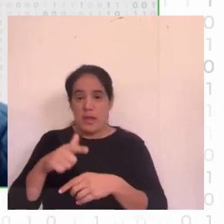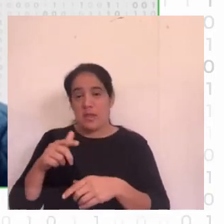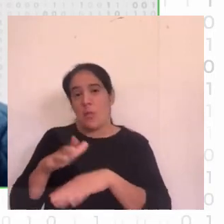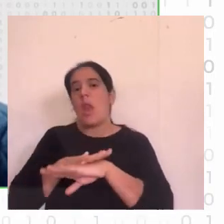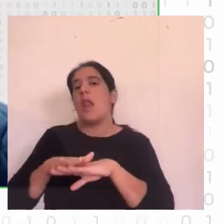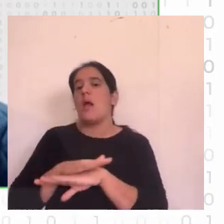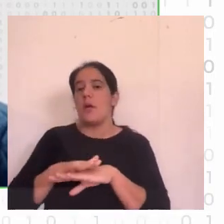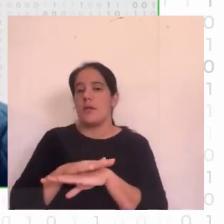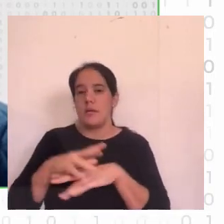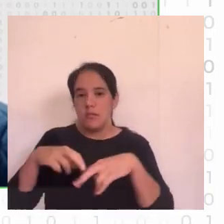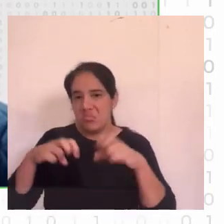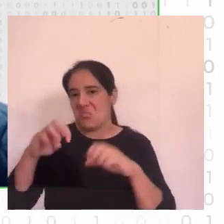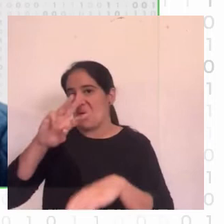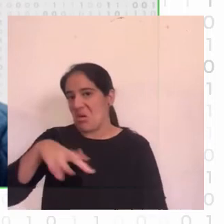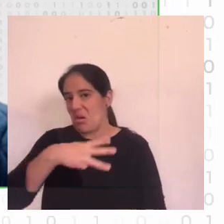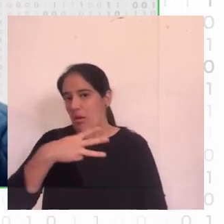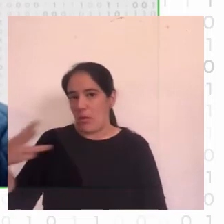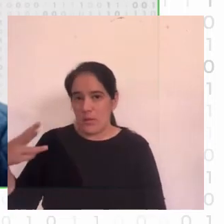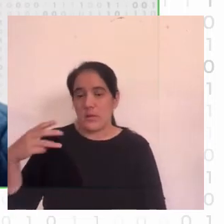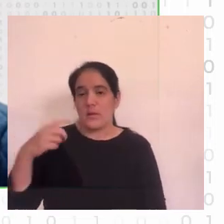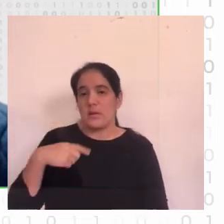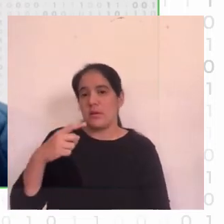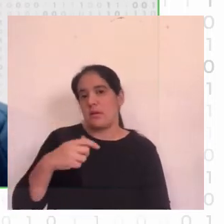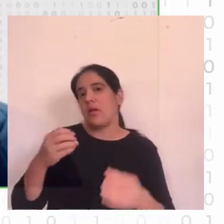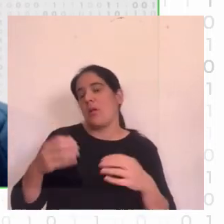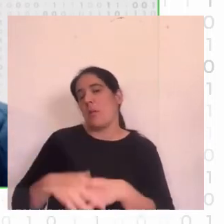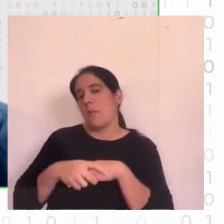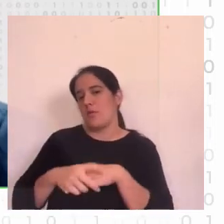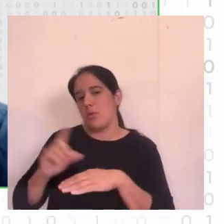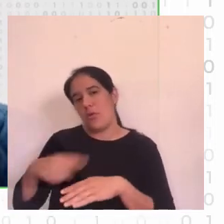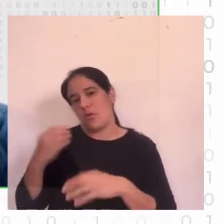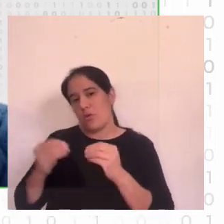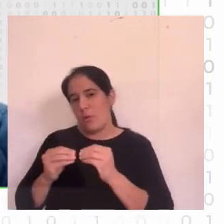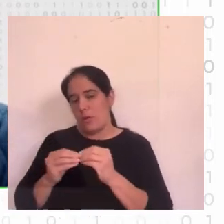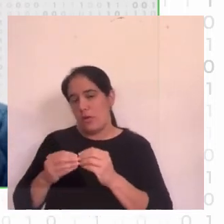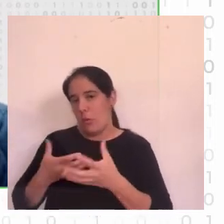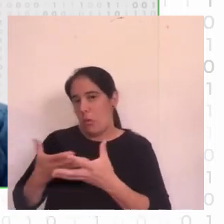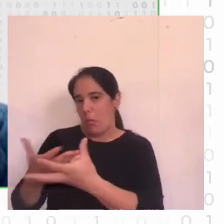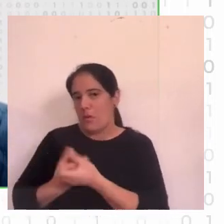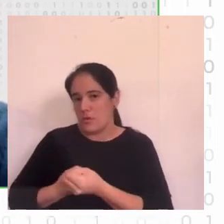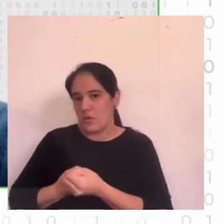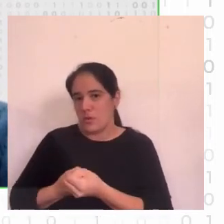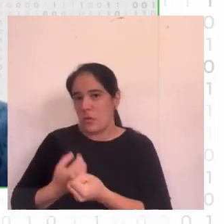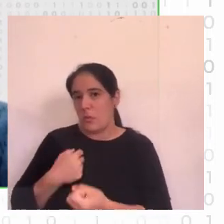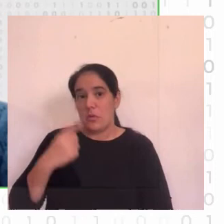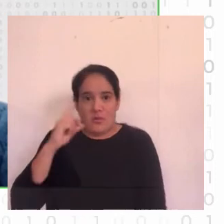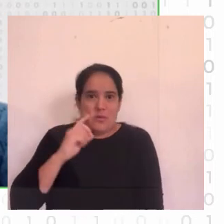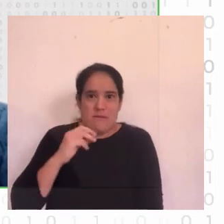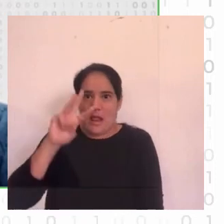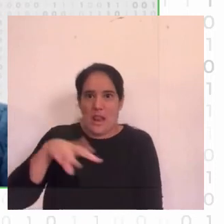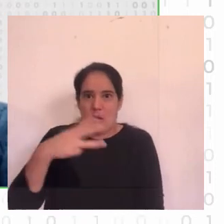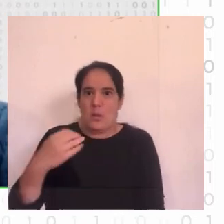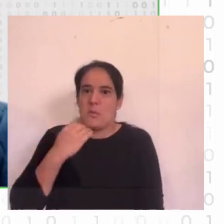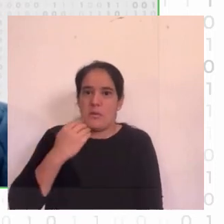scrapping de la web en el que me ayudó otro estudiante de la maestría Mario García porque no era mi área de expertise y lo vi a él